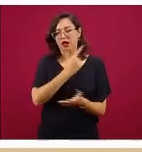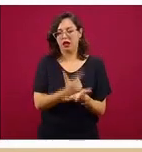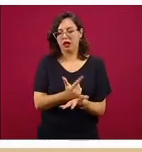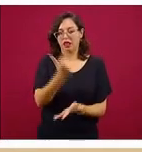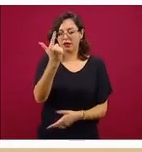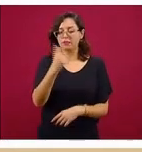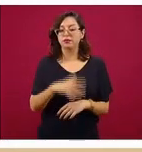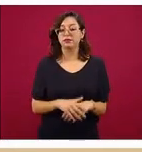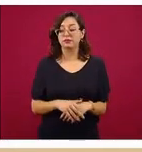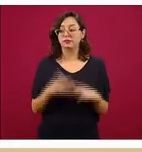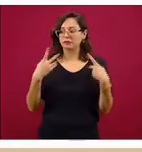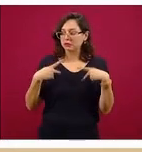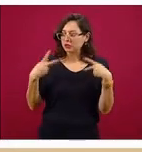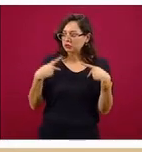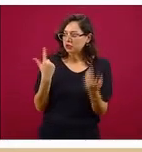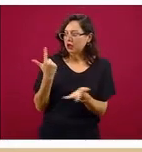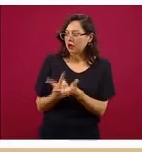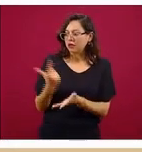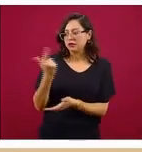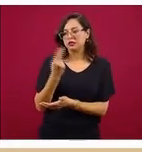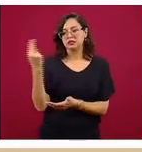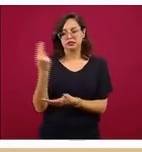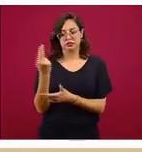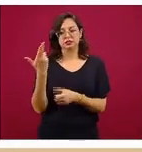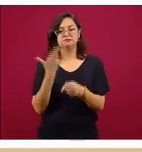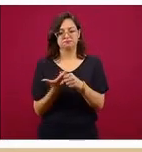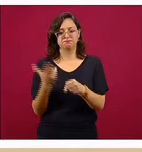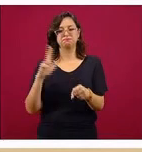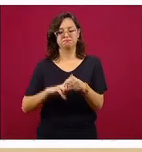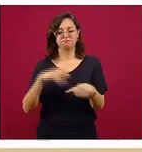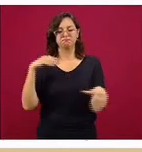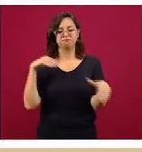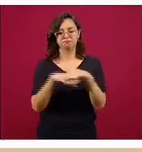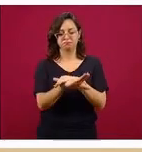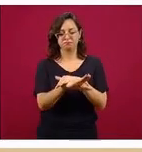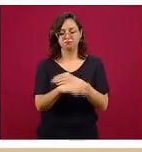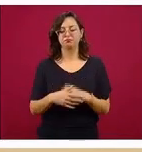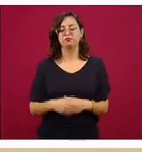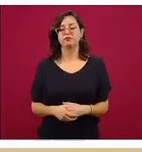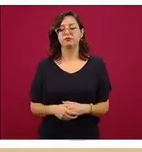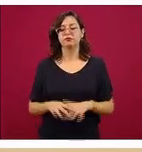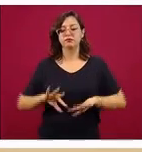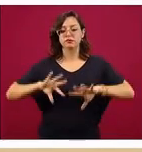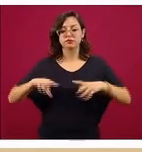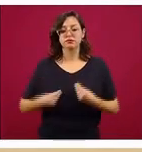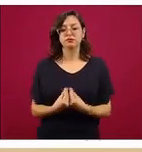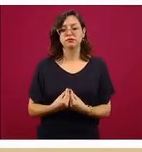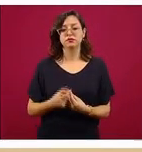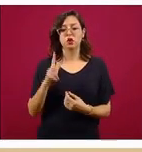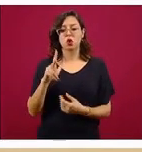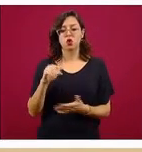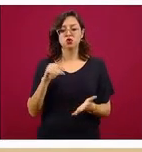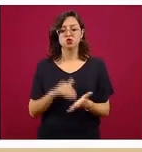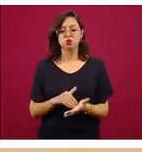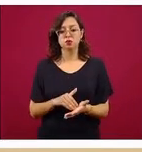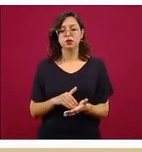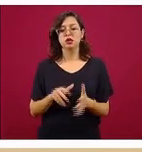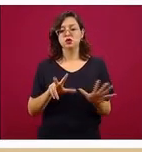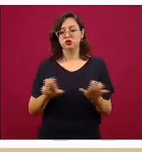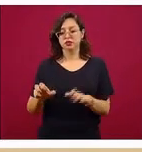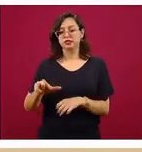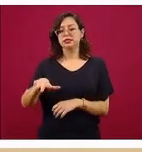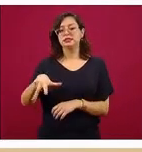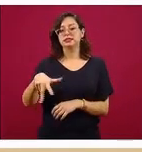son suficientemente graves sus síntomas como para necesitar hospitalización. En total son 8.815